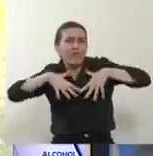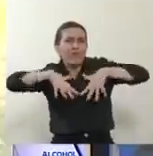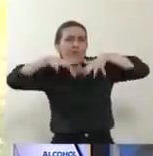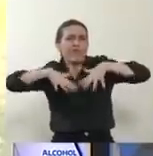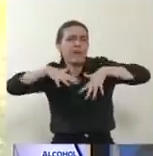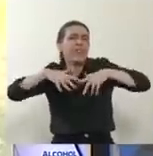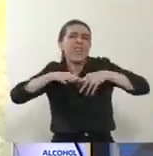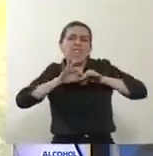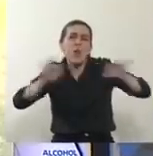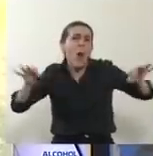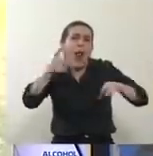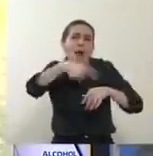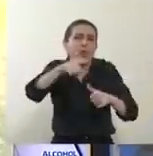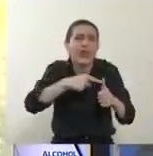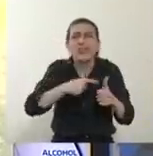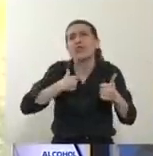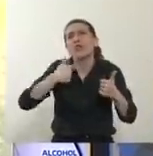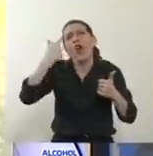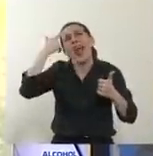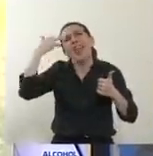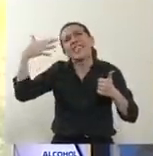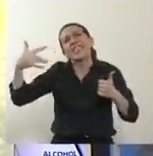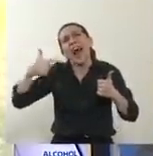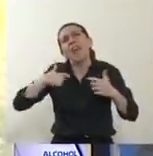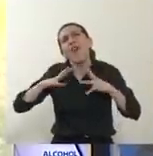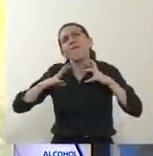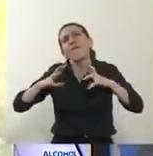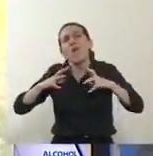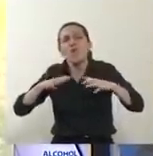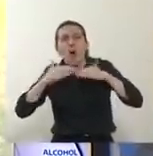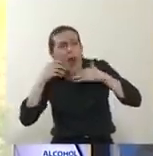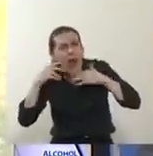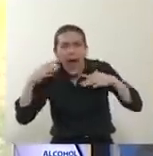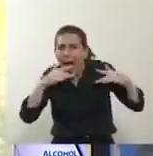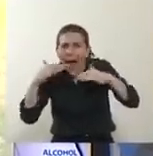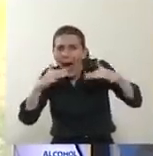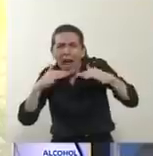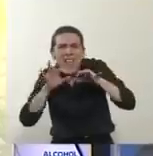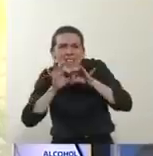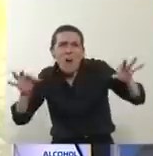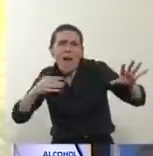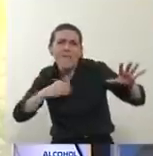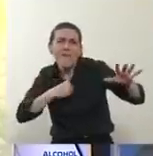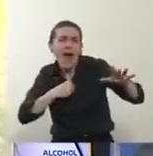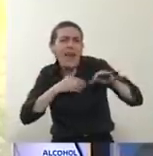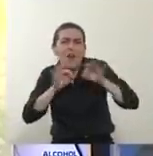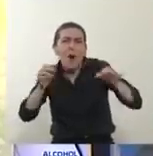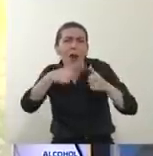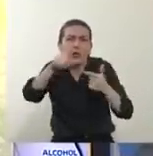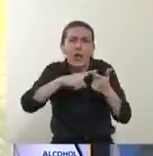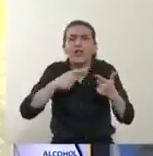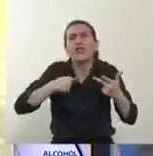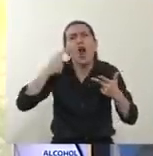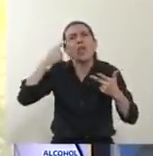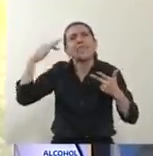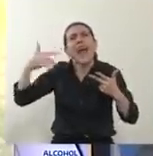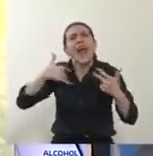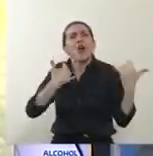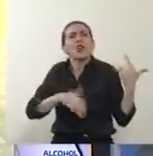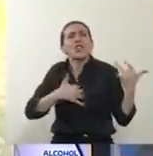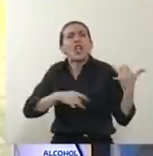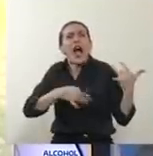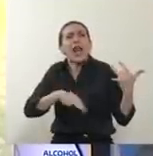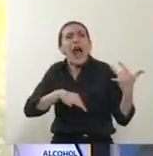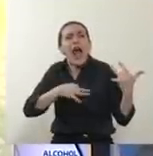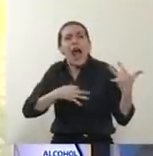Extraño que vuelva al fútbol tanto como el mayor hincha de fútbol. Extraño tocar la guitarra como mis amigos como nadie.